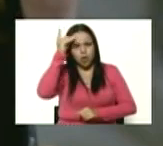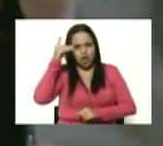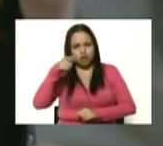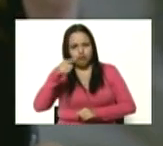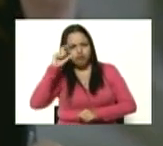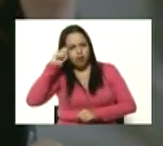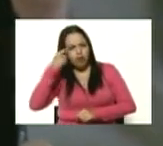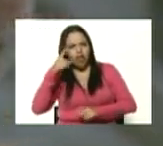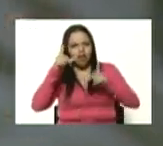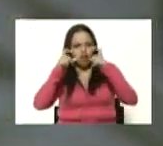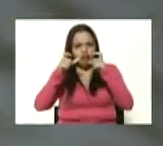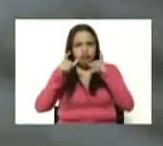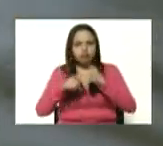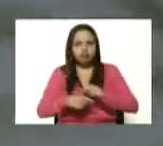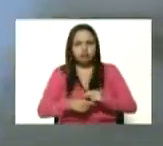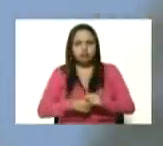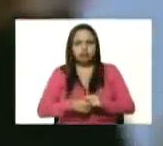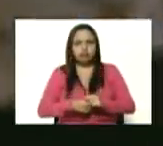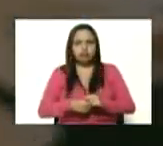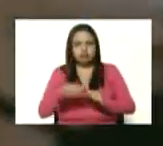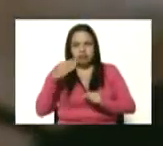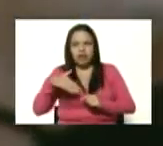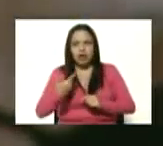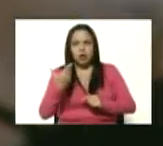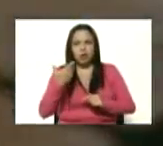Creo que la puedes acercar más, ¿no?